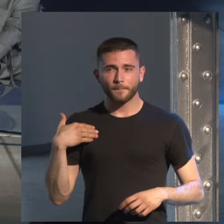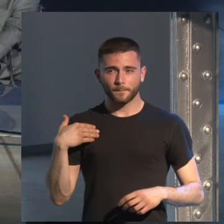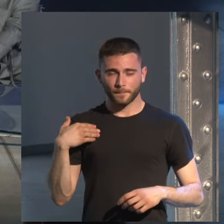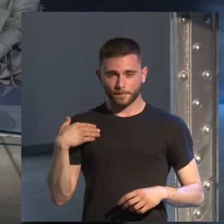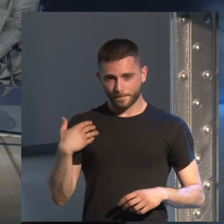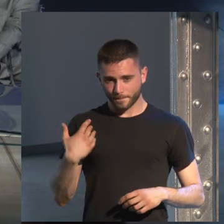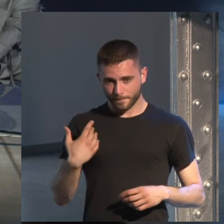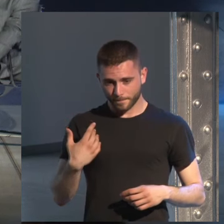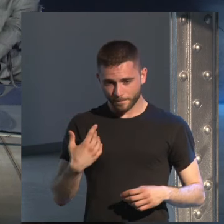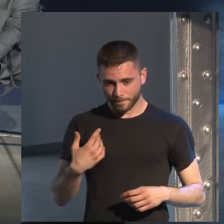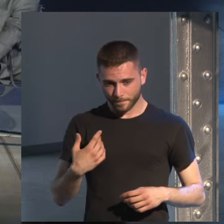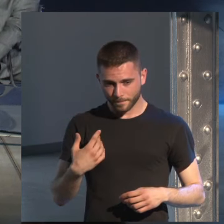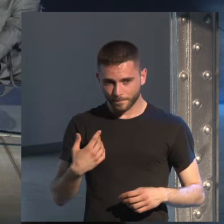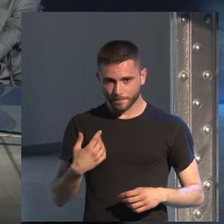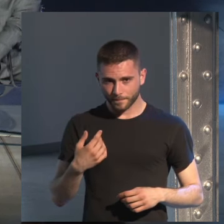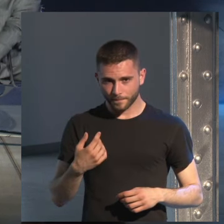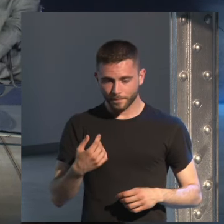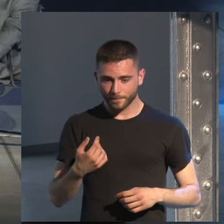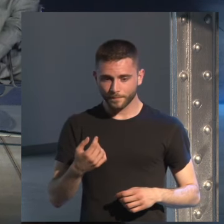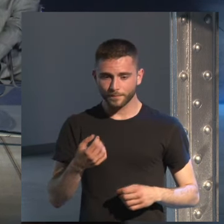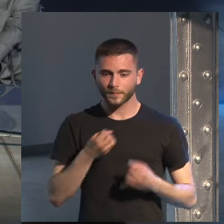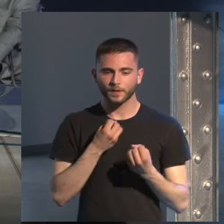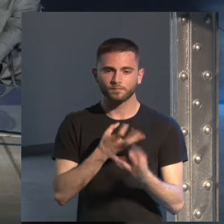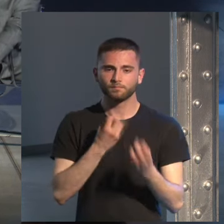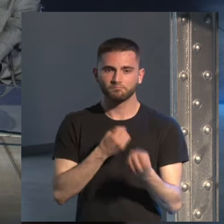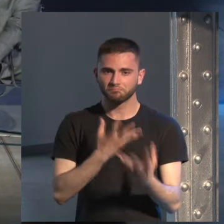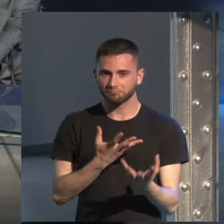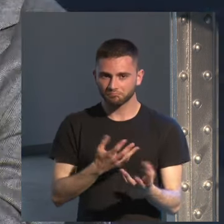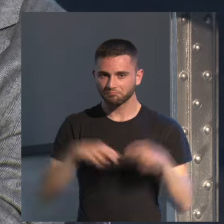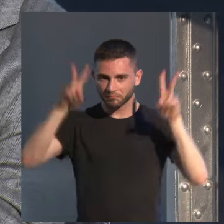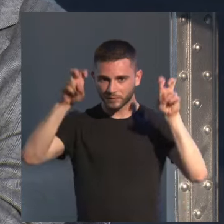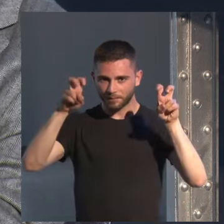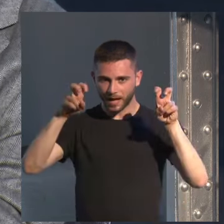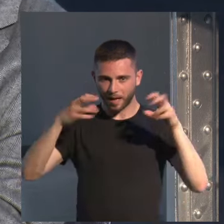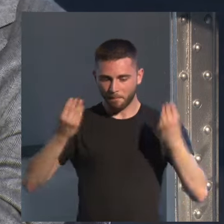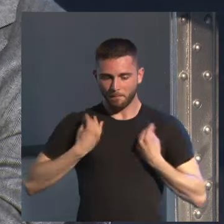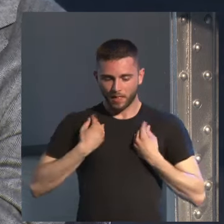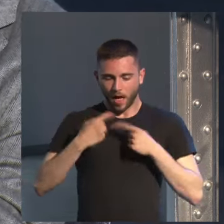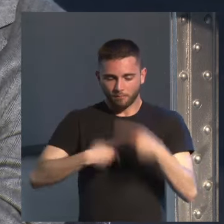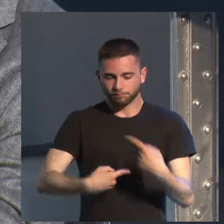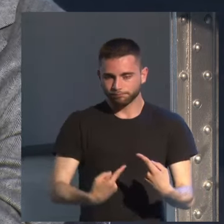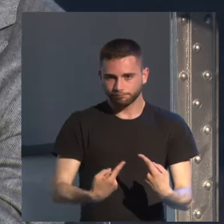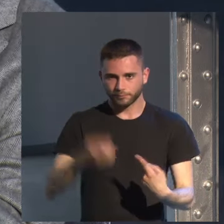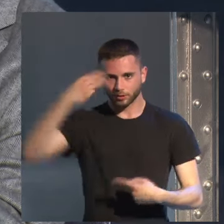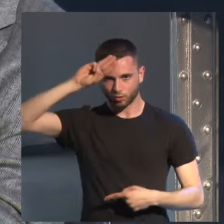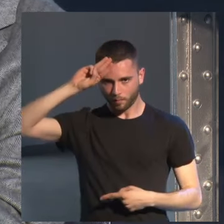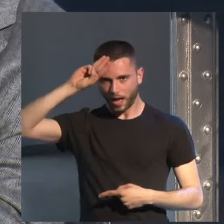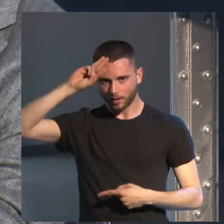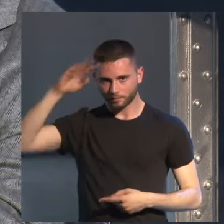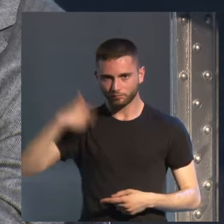una especie de crónica de la vida cubana contemporánea tengo algunos modelos que